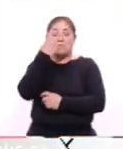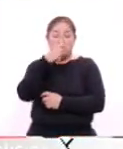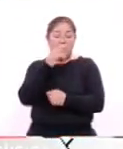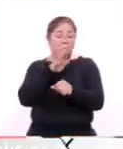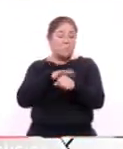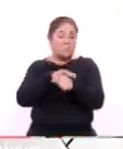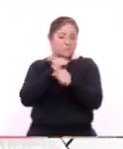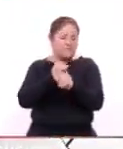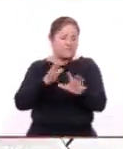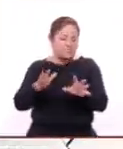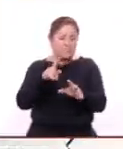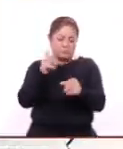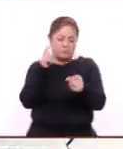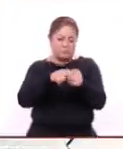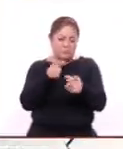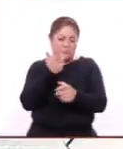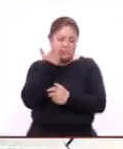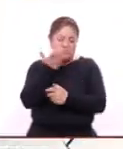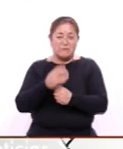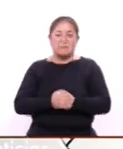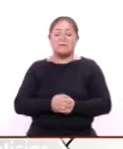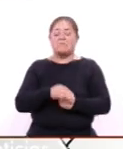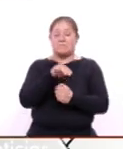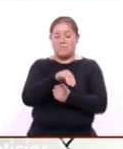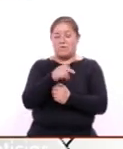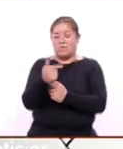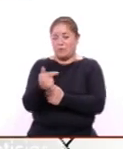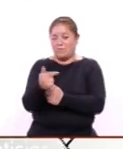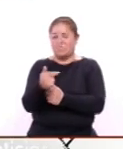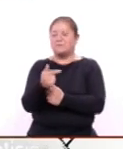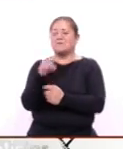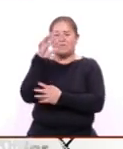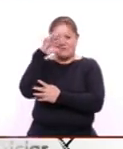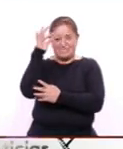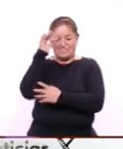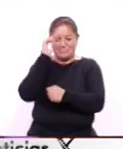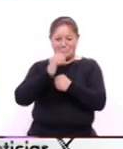parte de este grupo humanitario con información de Marían Gómez Coracit Noticias